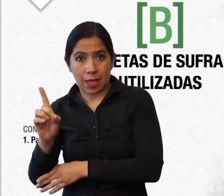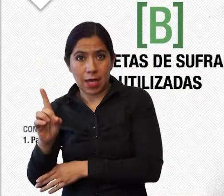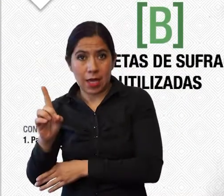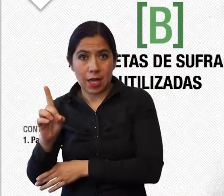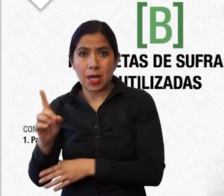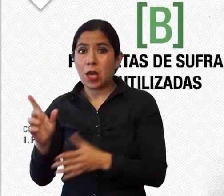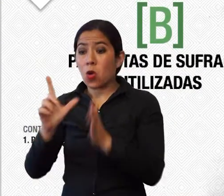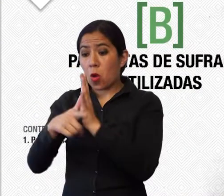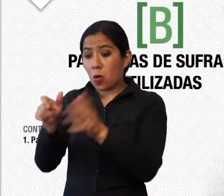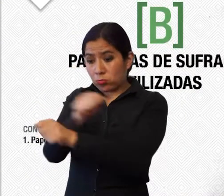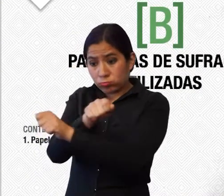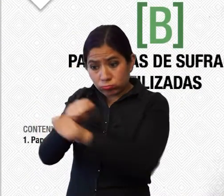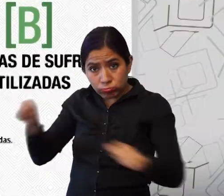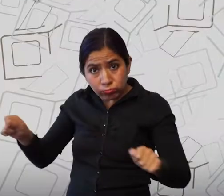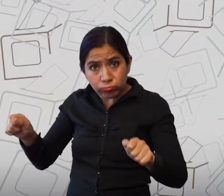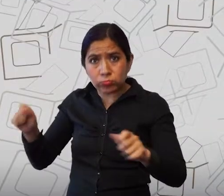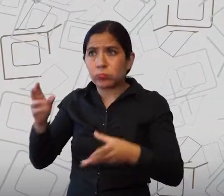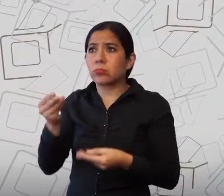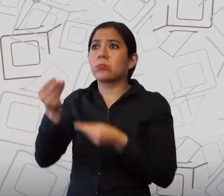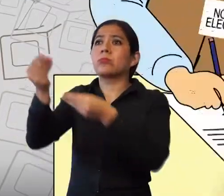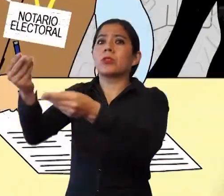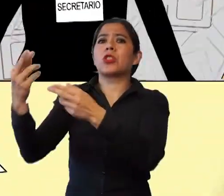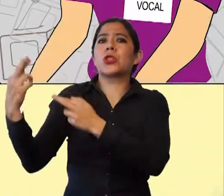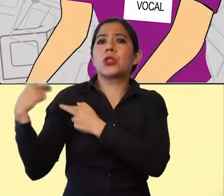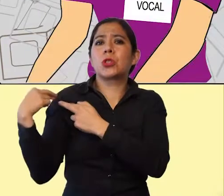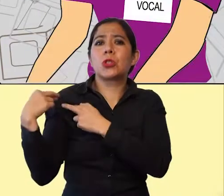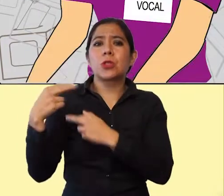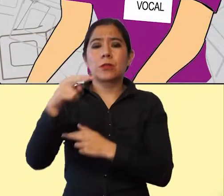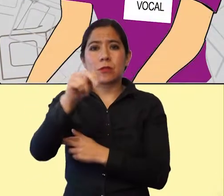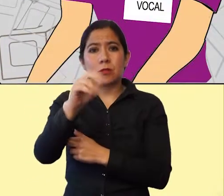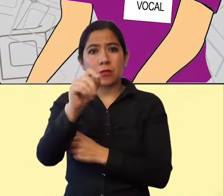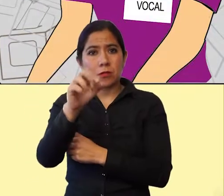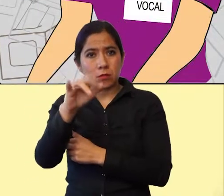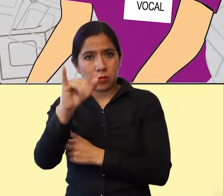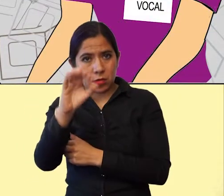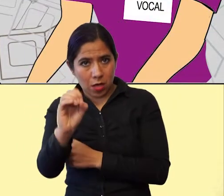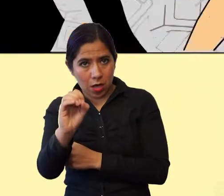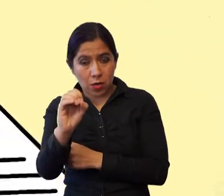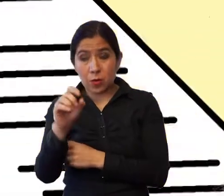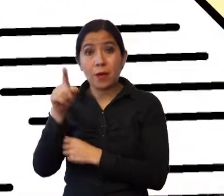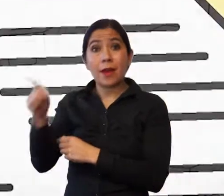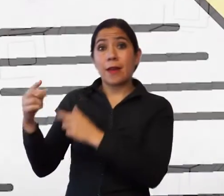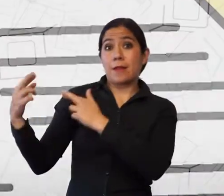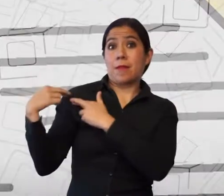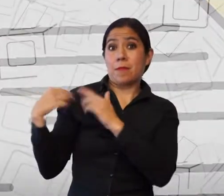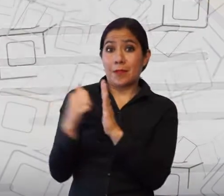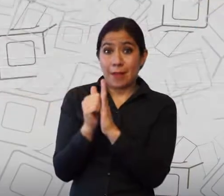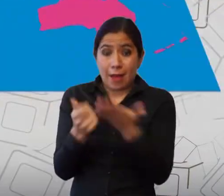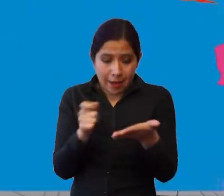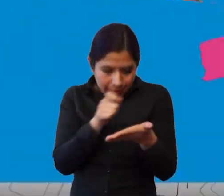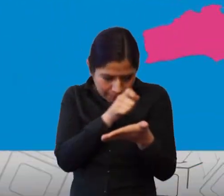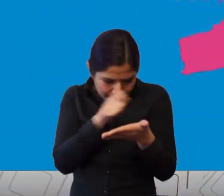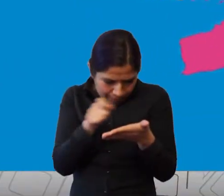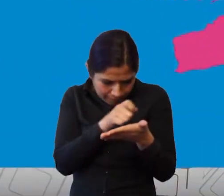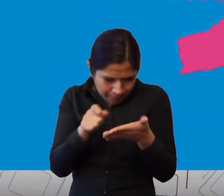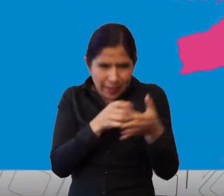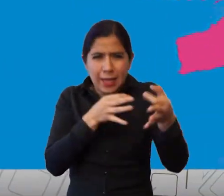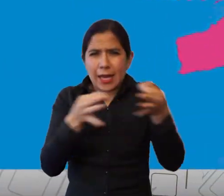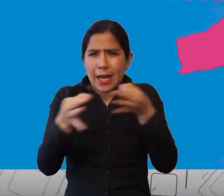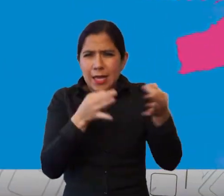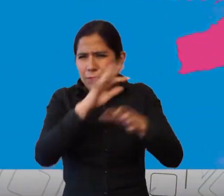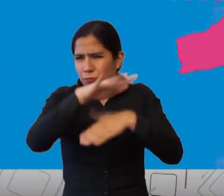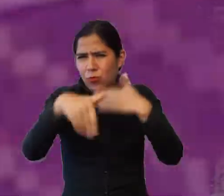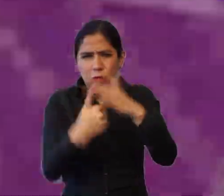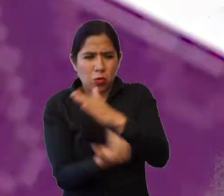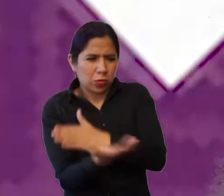bien sellado, se entregará al representante notario, quien elaborará un acta de descripción del procedimiento